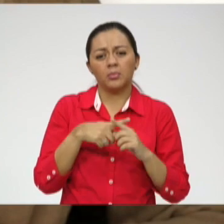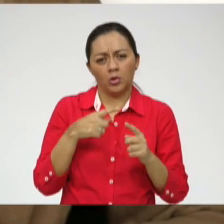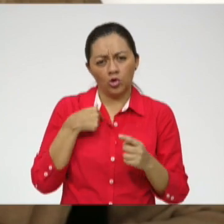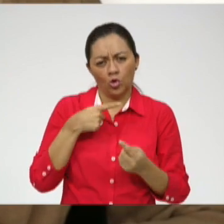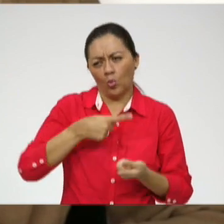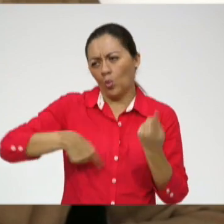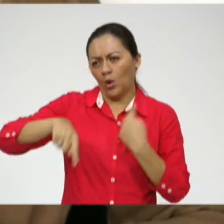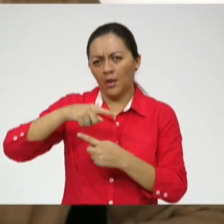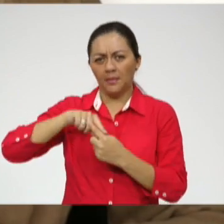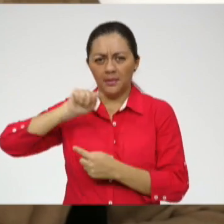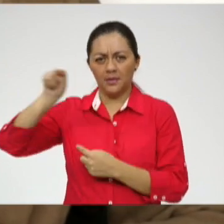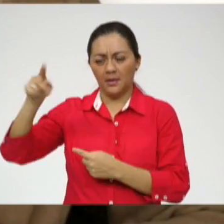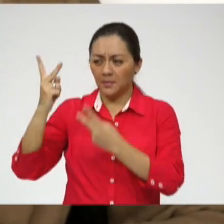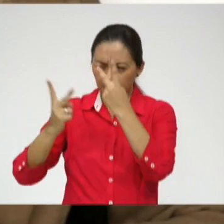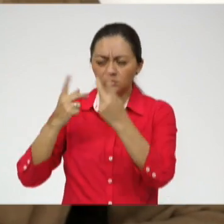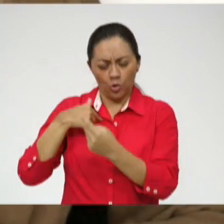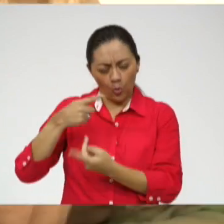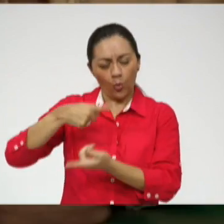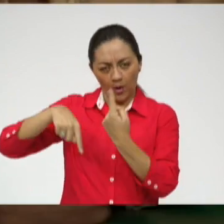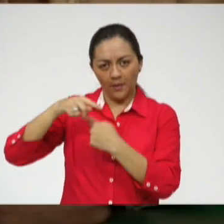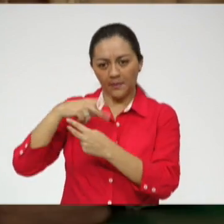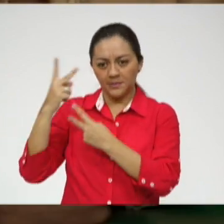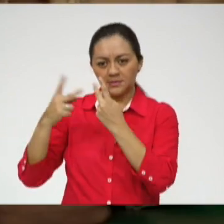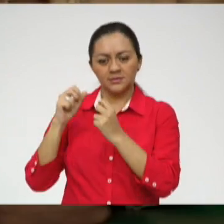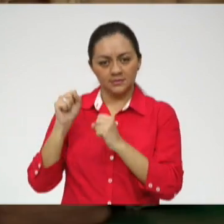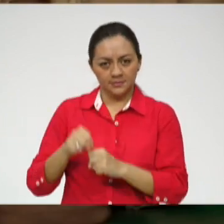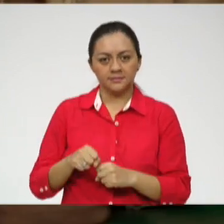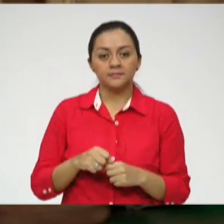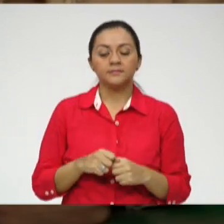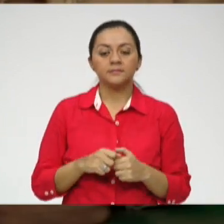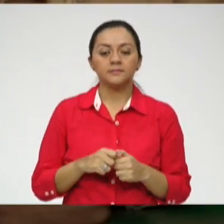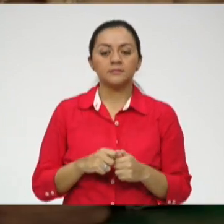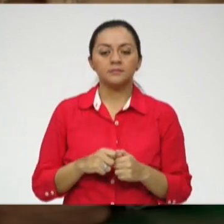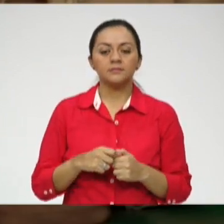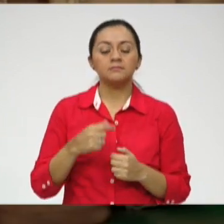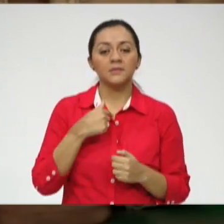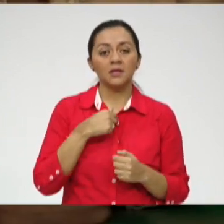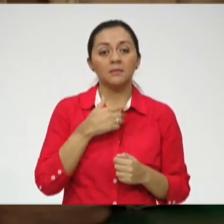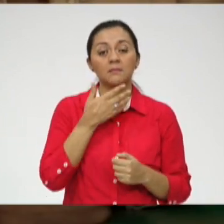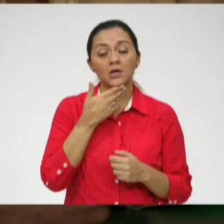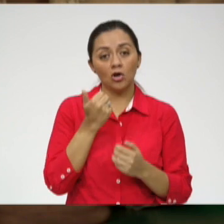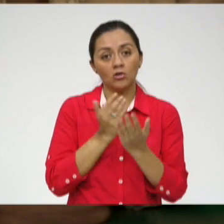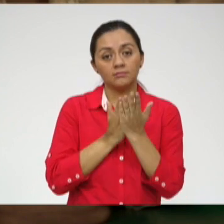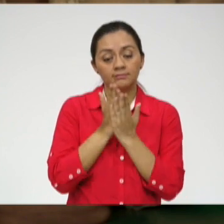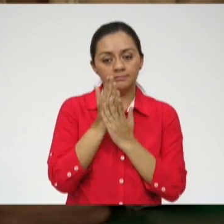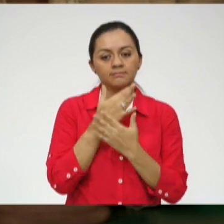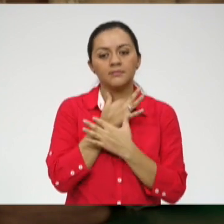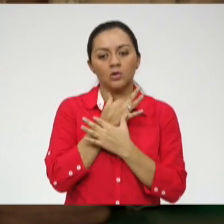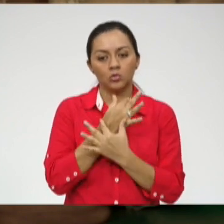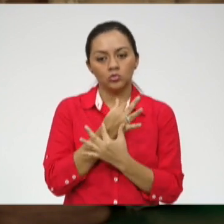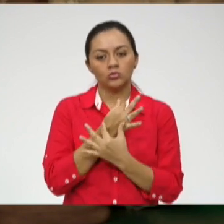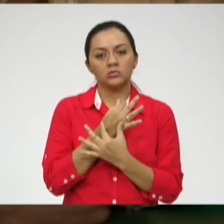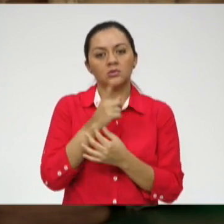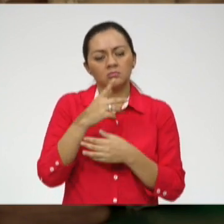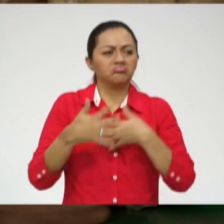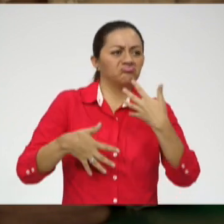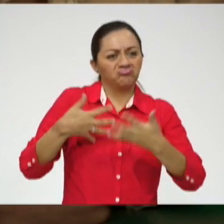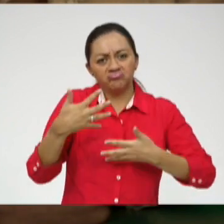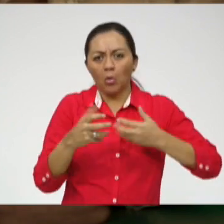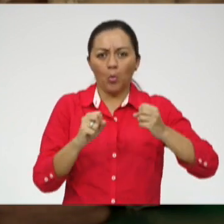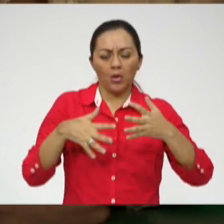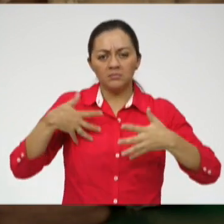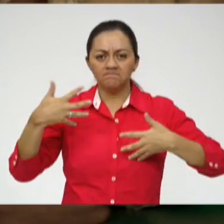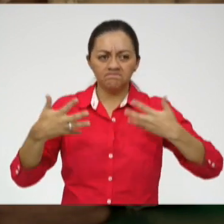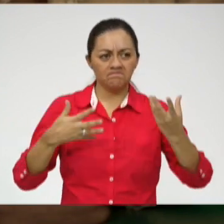voy a regresar, aunque de visita regresaré. Es bueno que uno se inclina en lo que le gusta e influye bastante porque así uno se desenvuelve